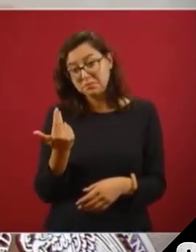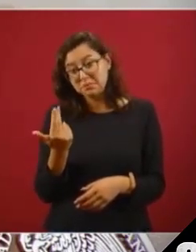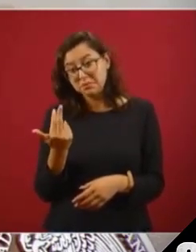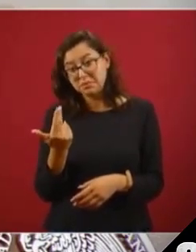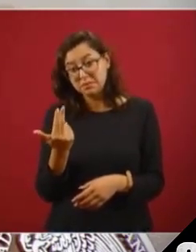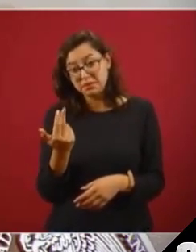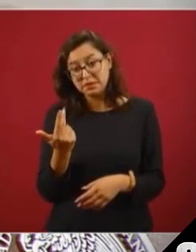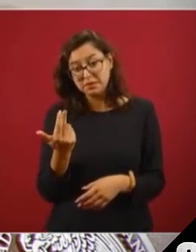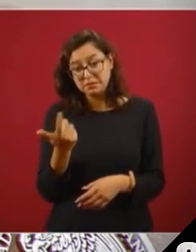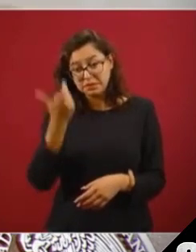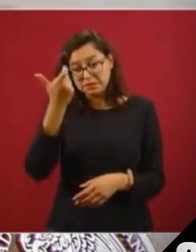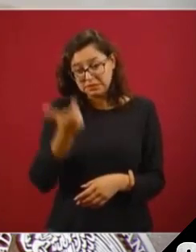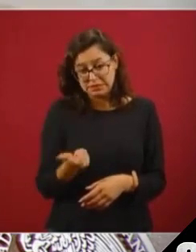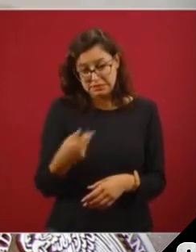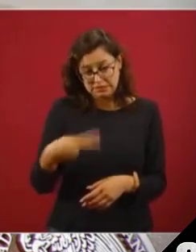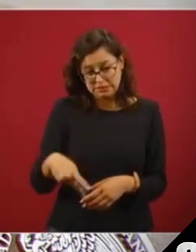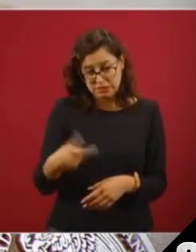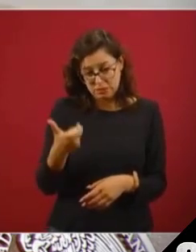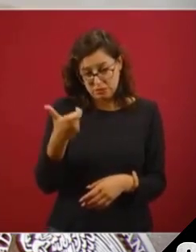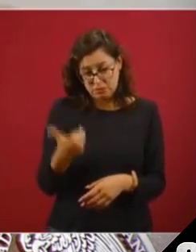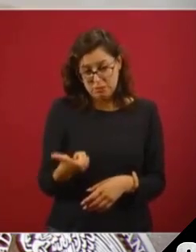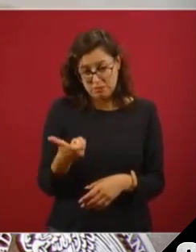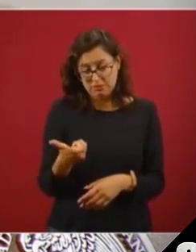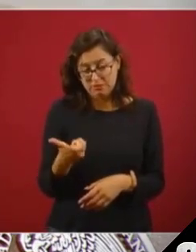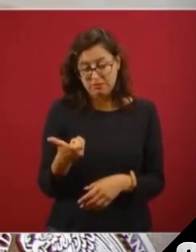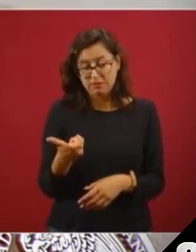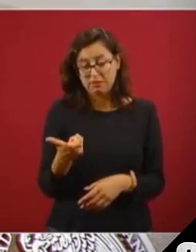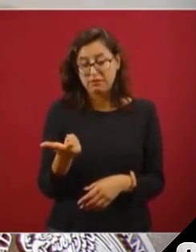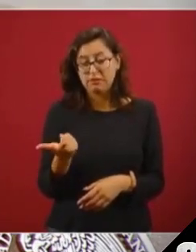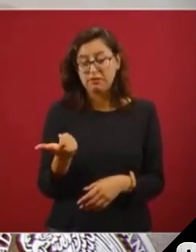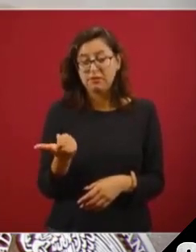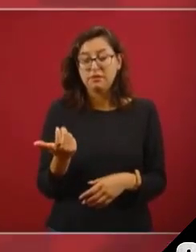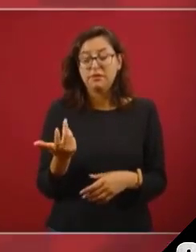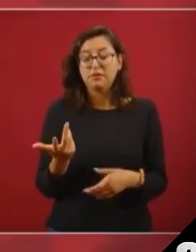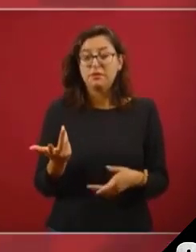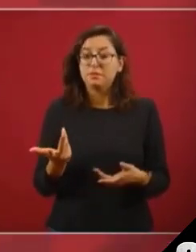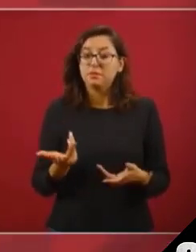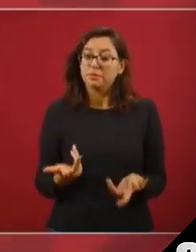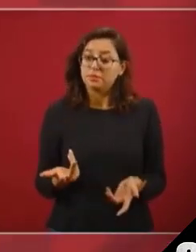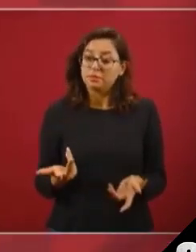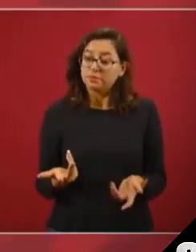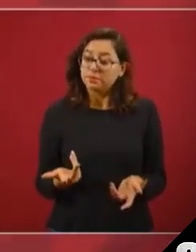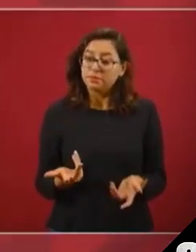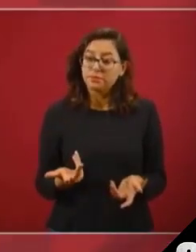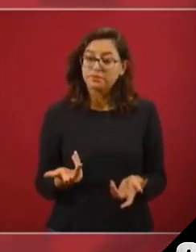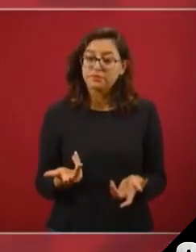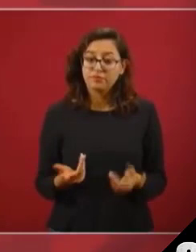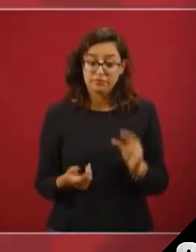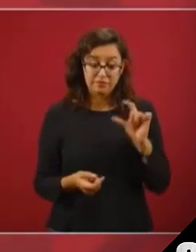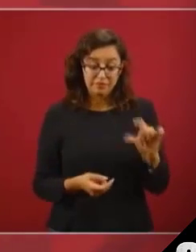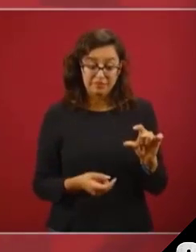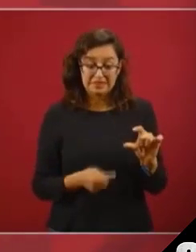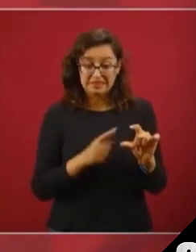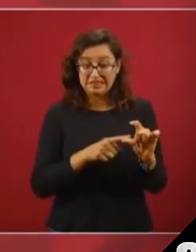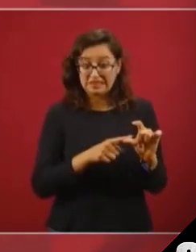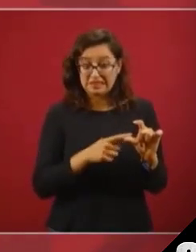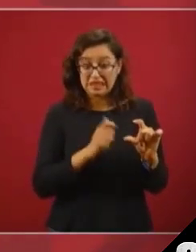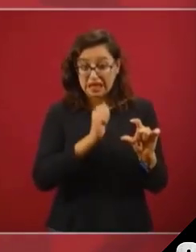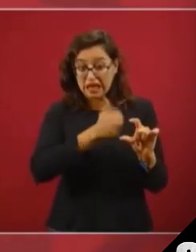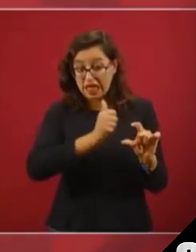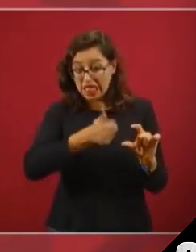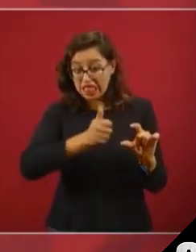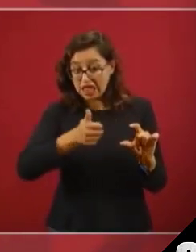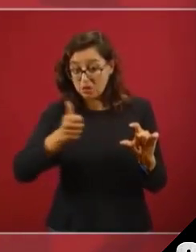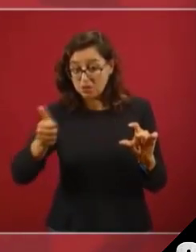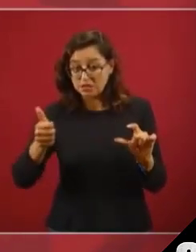25 pesos, por dosis, se está viendo si